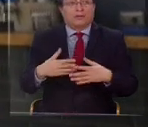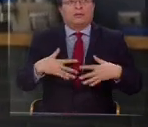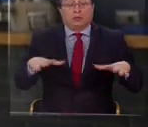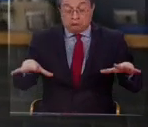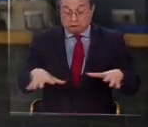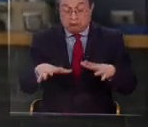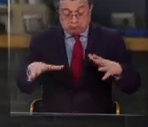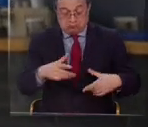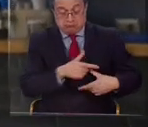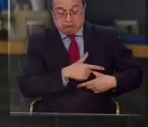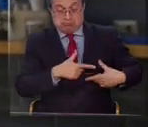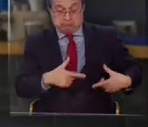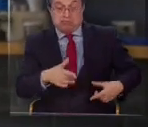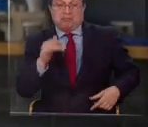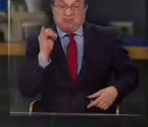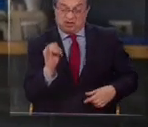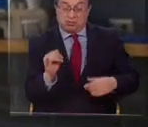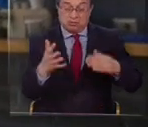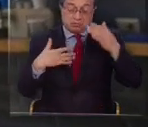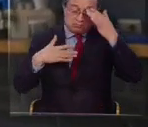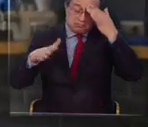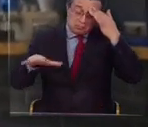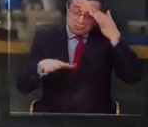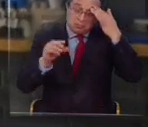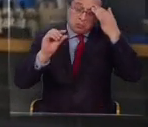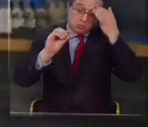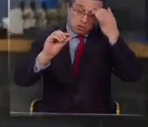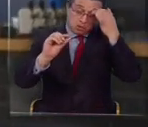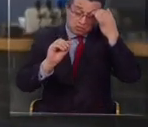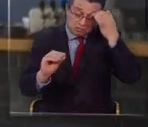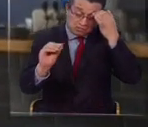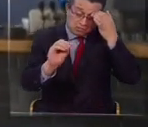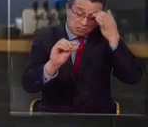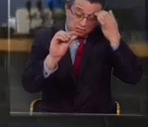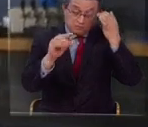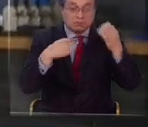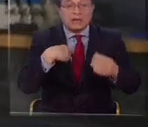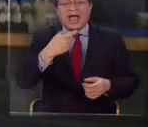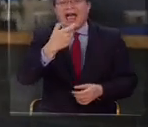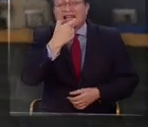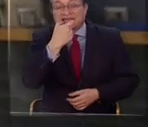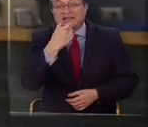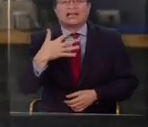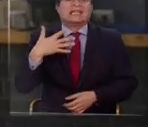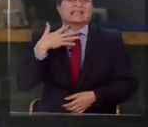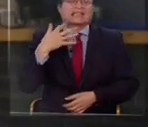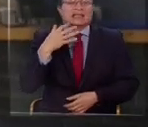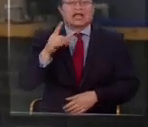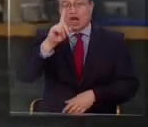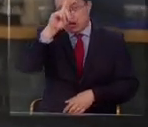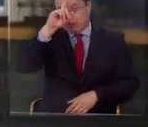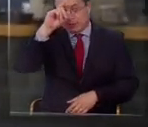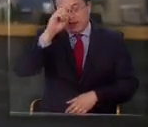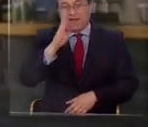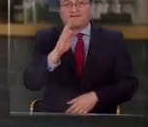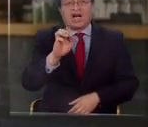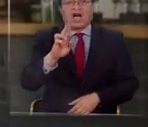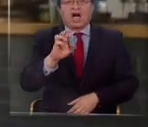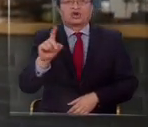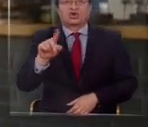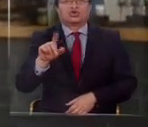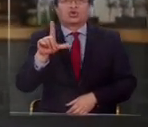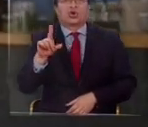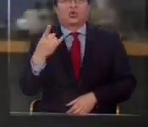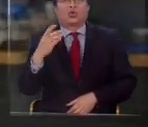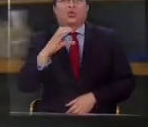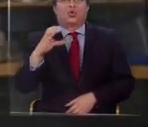ganas están. Quisimos partir por algo pequeño. Llevamos galletas y queques al Hospital Barros Lucos. La recepción